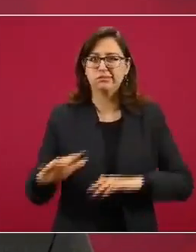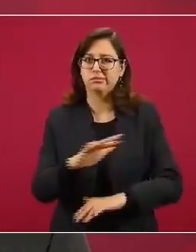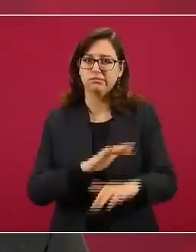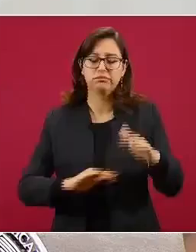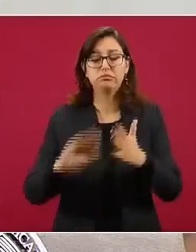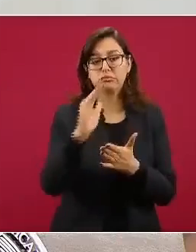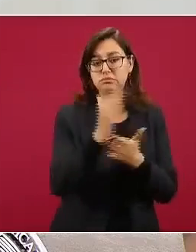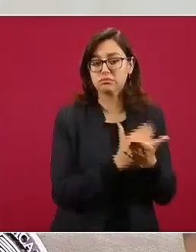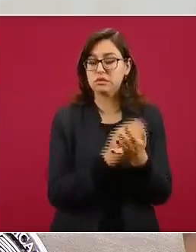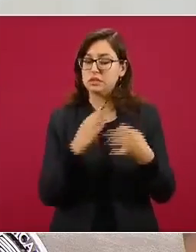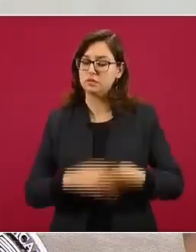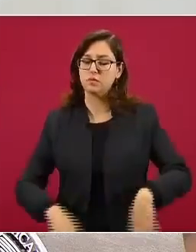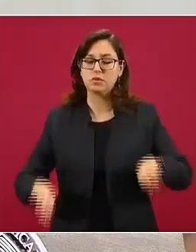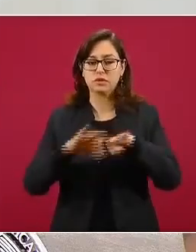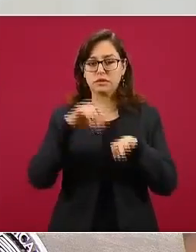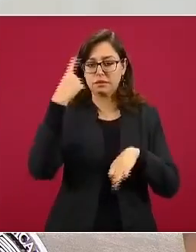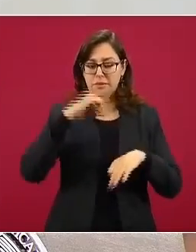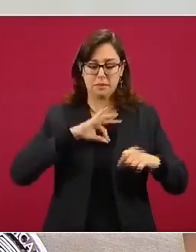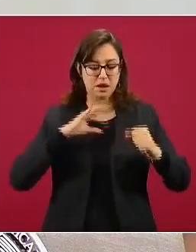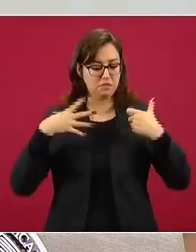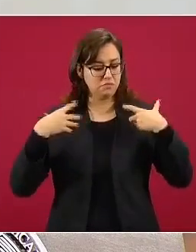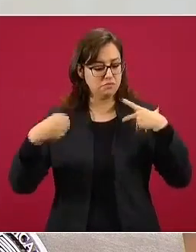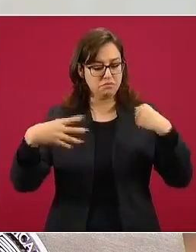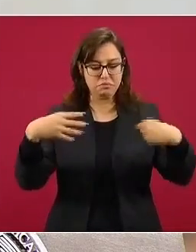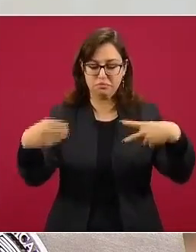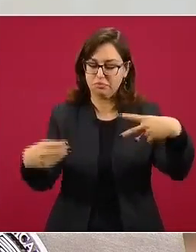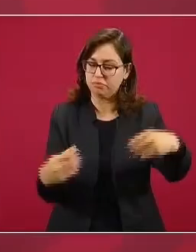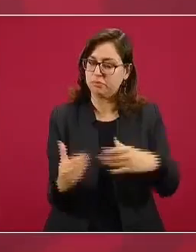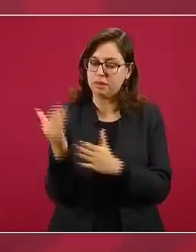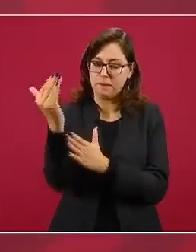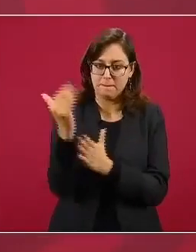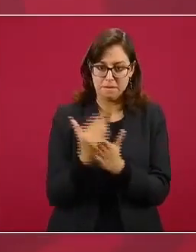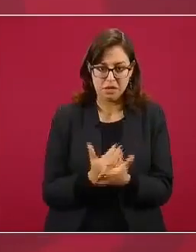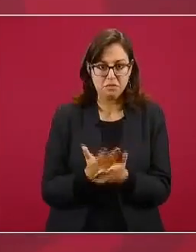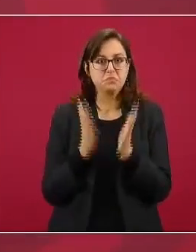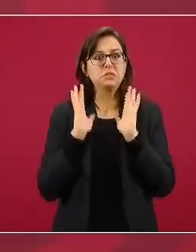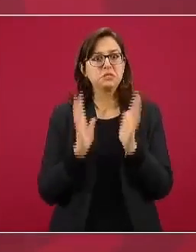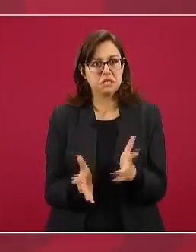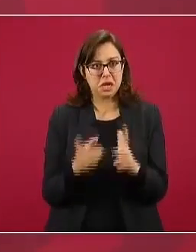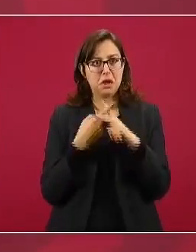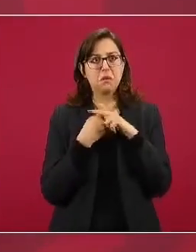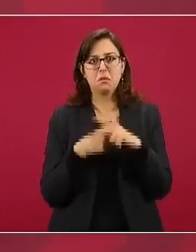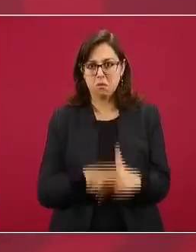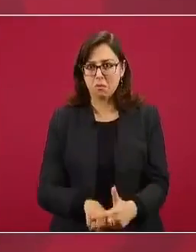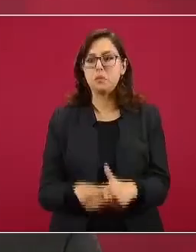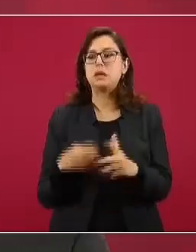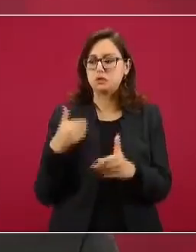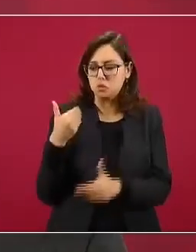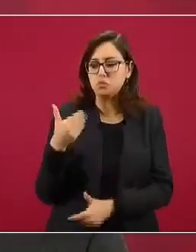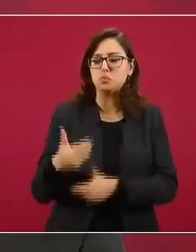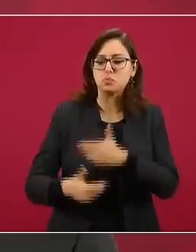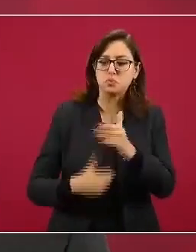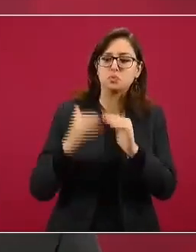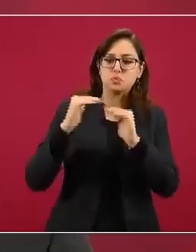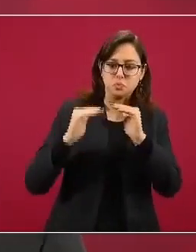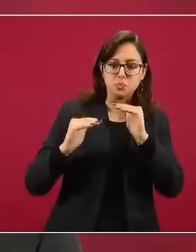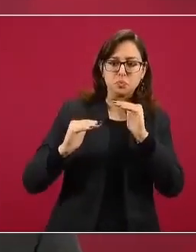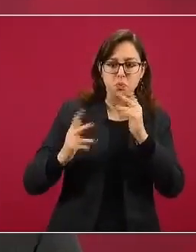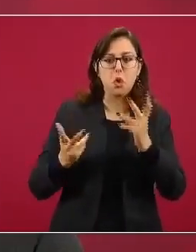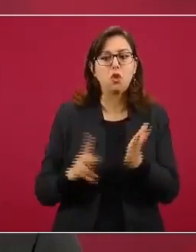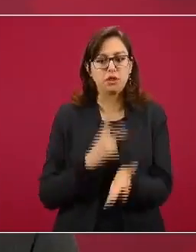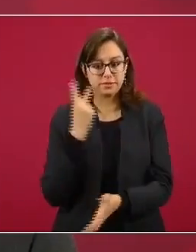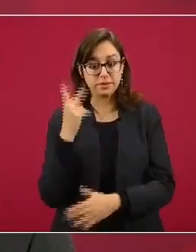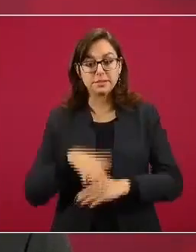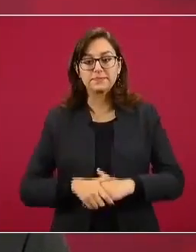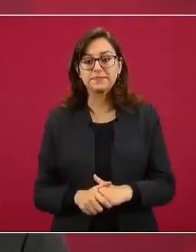Y vemos un primer signo positivo de cambio en la trayectoria de la curva epidémica. Otro Estado